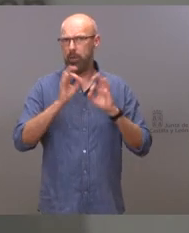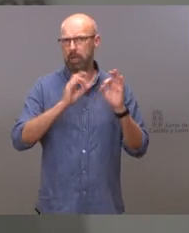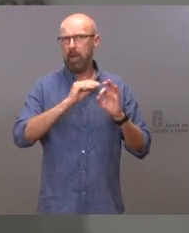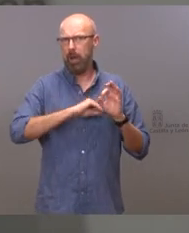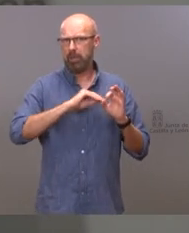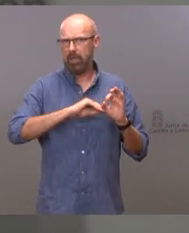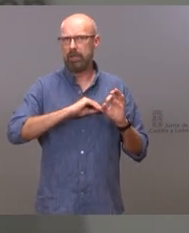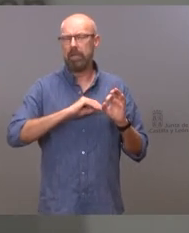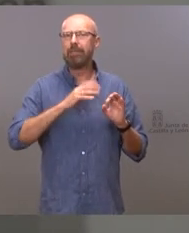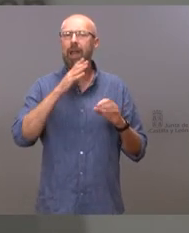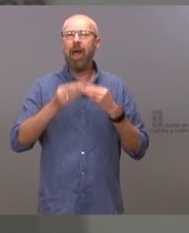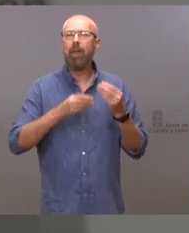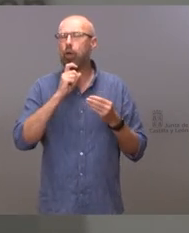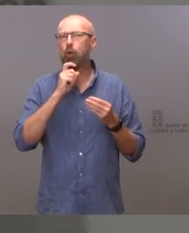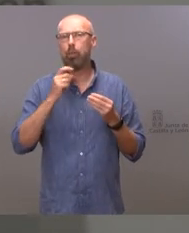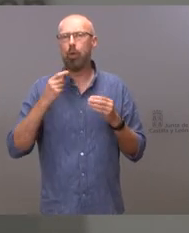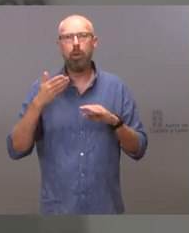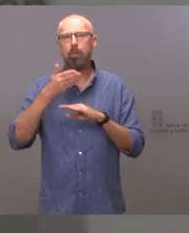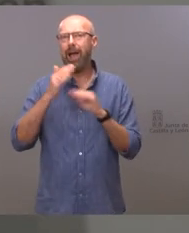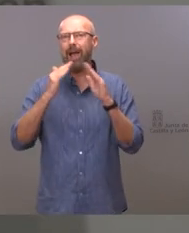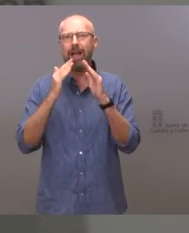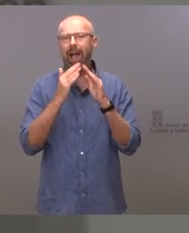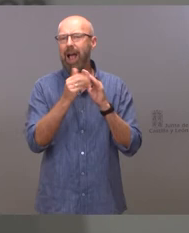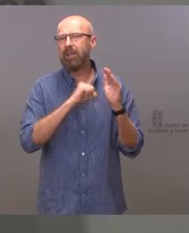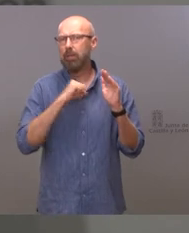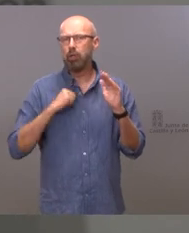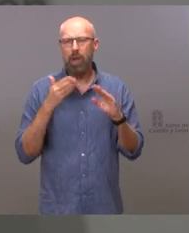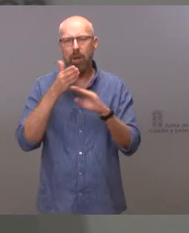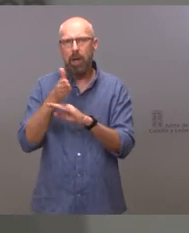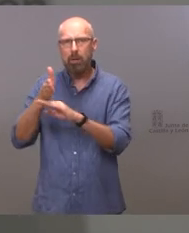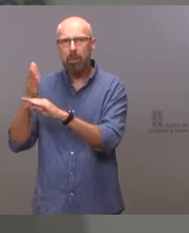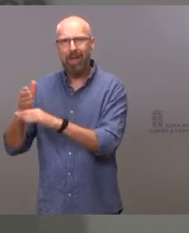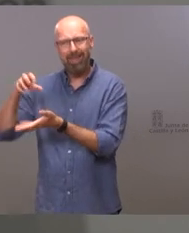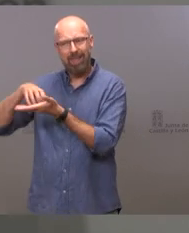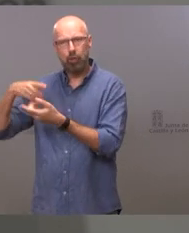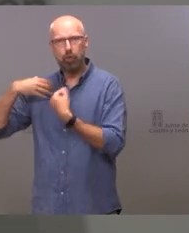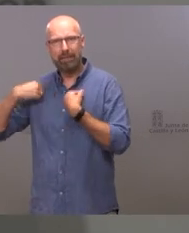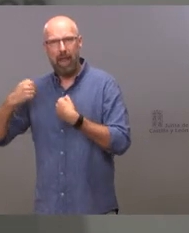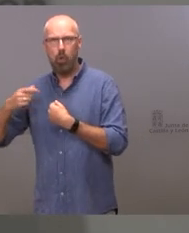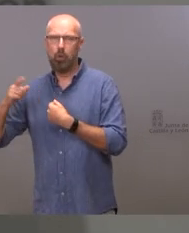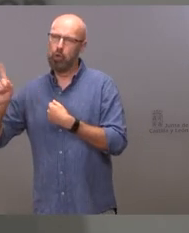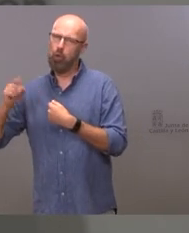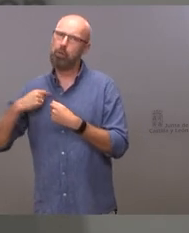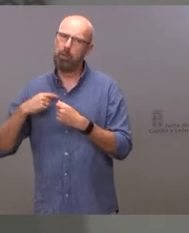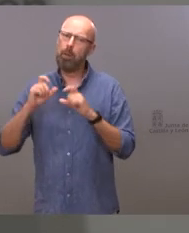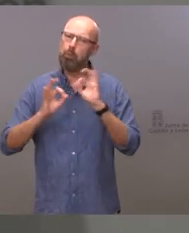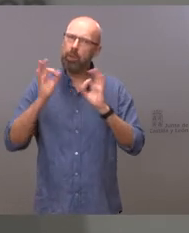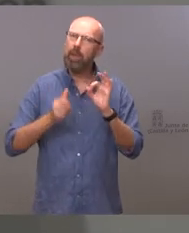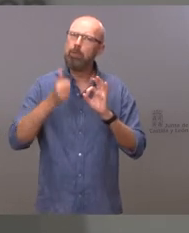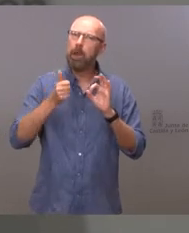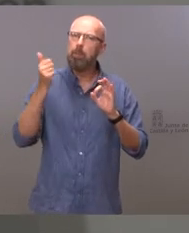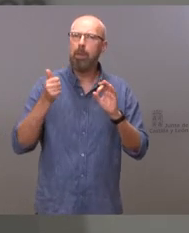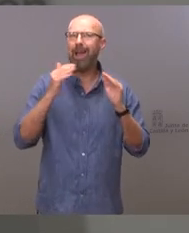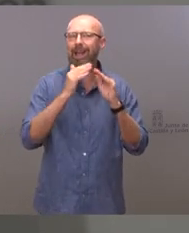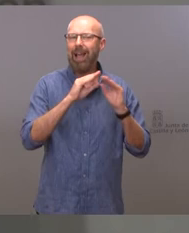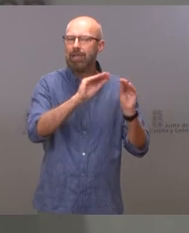domicilio y que por tanto no se hace en el propio consultorio eso no quiere decir que no haya que apostar por extender